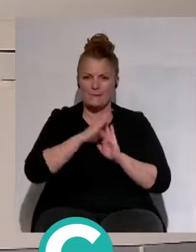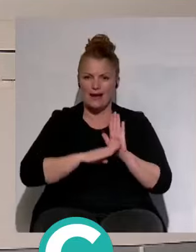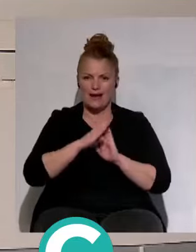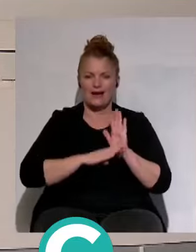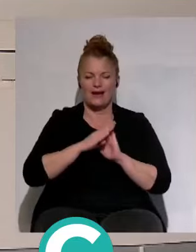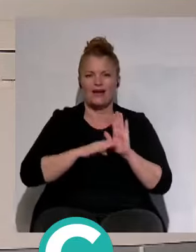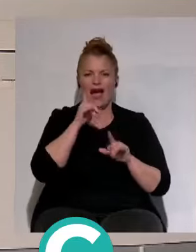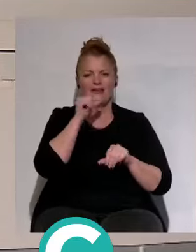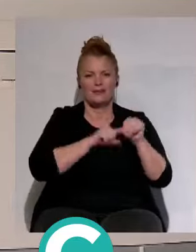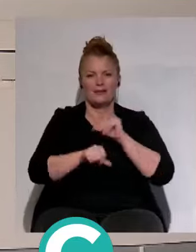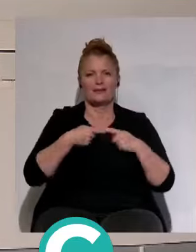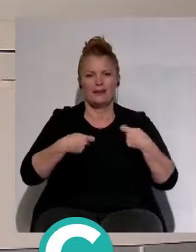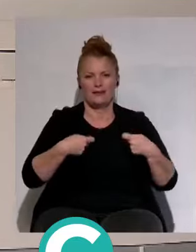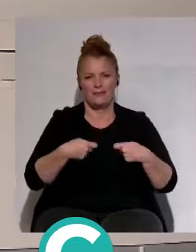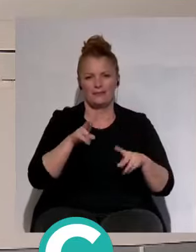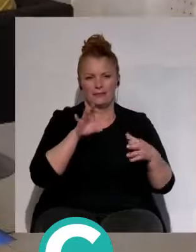del mercado invernal. No se marcha.